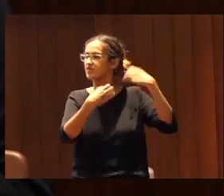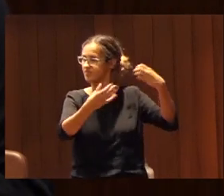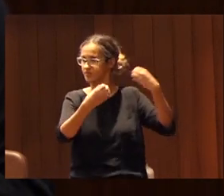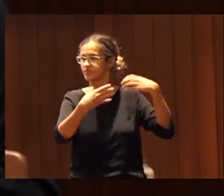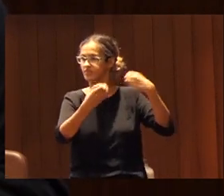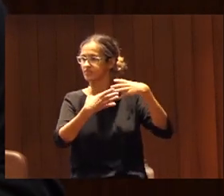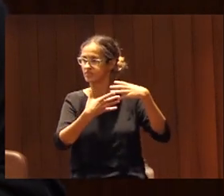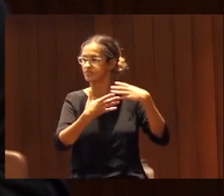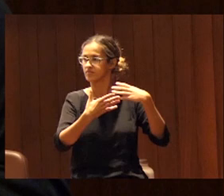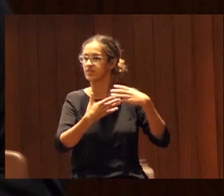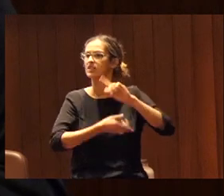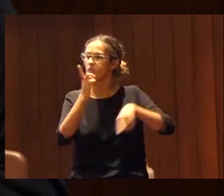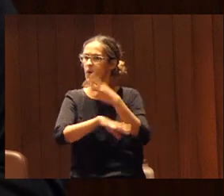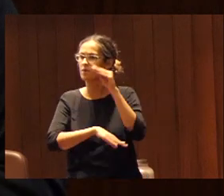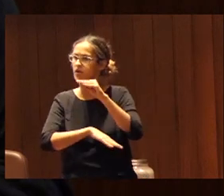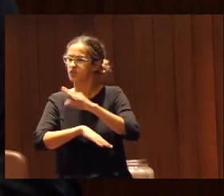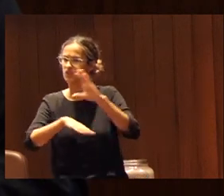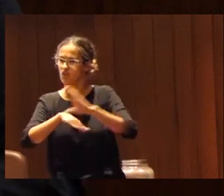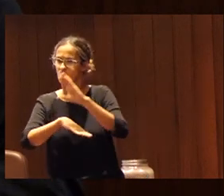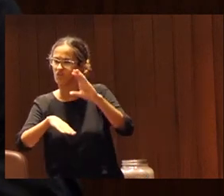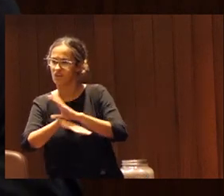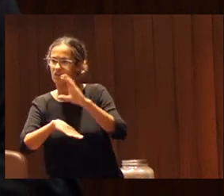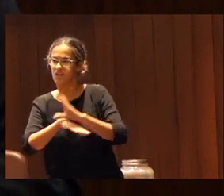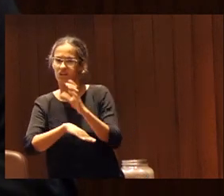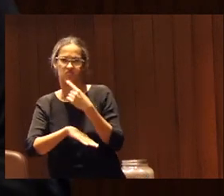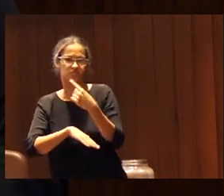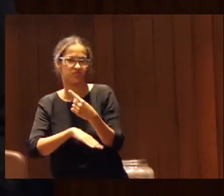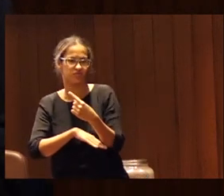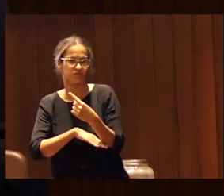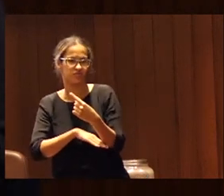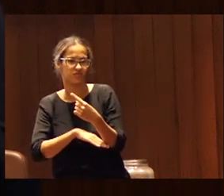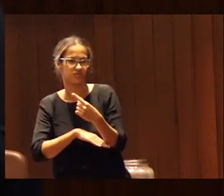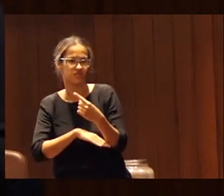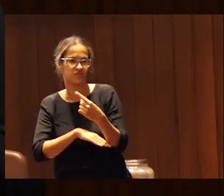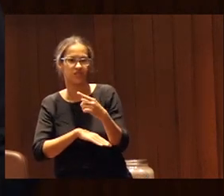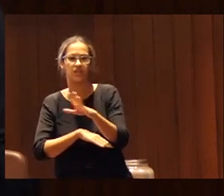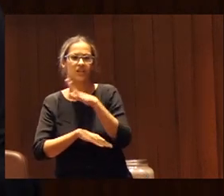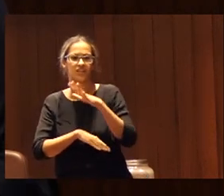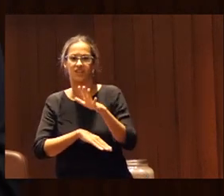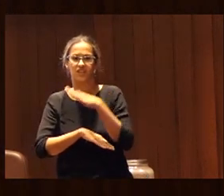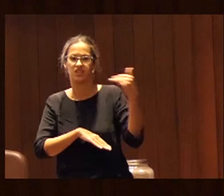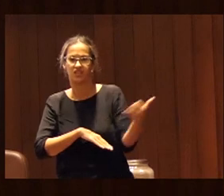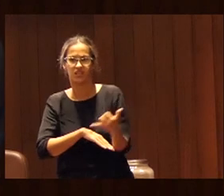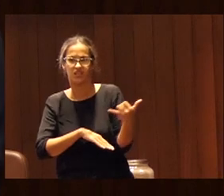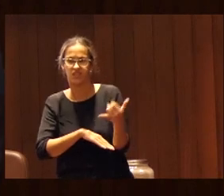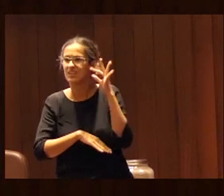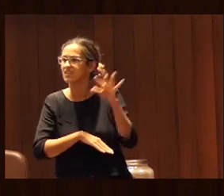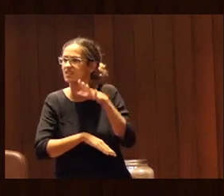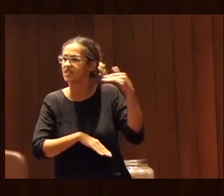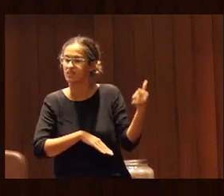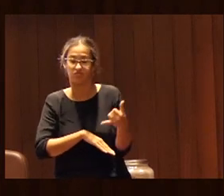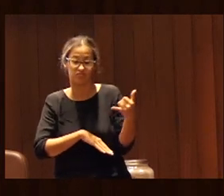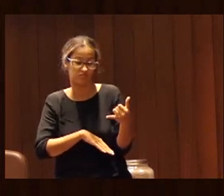y le pregunté a la concejala y me dijo no creo ella había estado de baja les preguntamos y bueno me gustó mucho la propuesta que han realizado